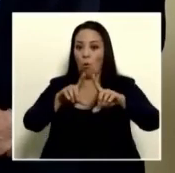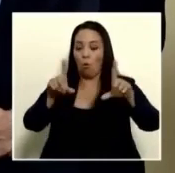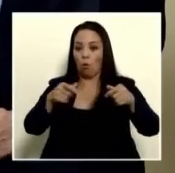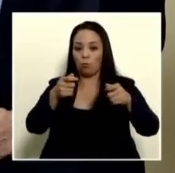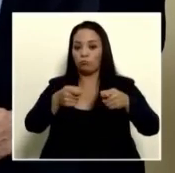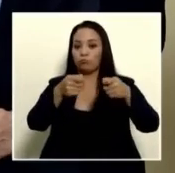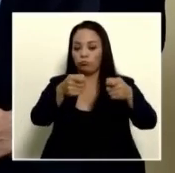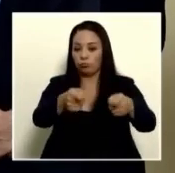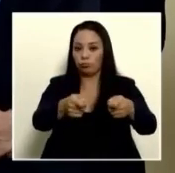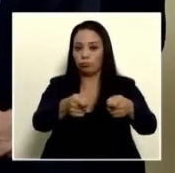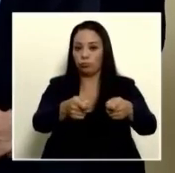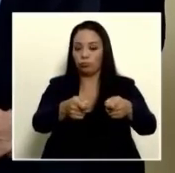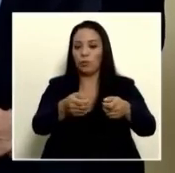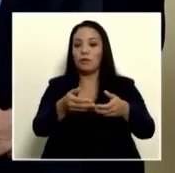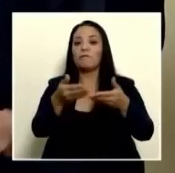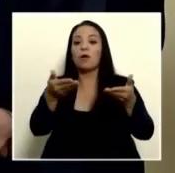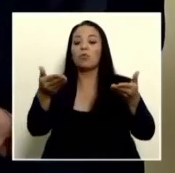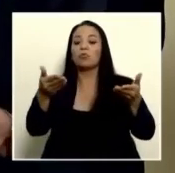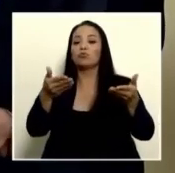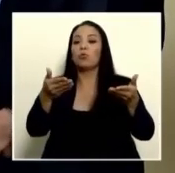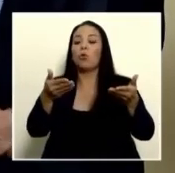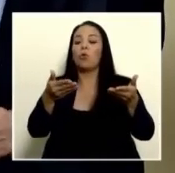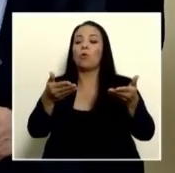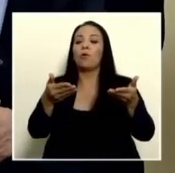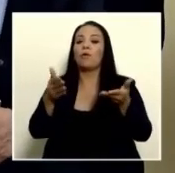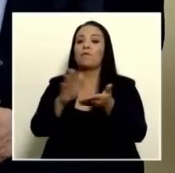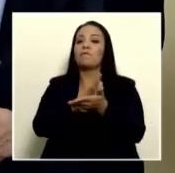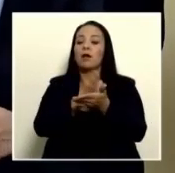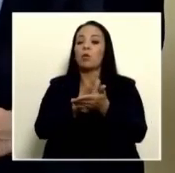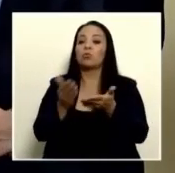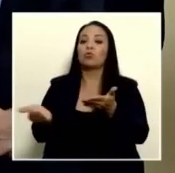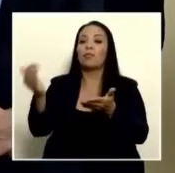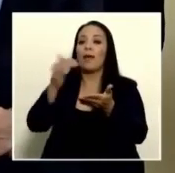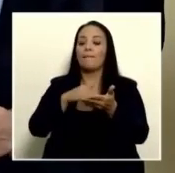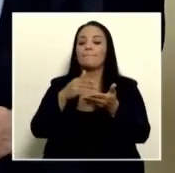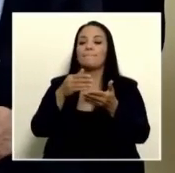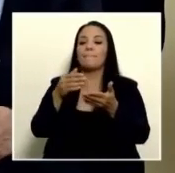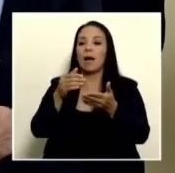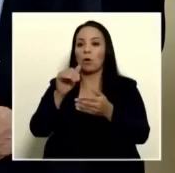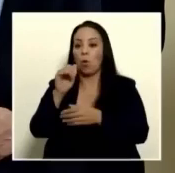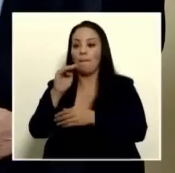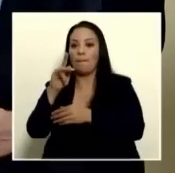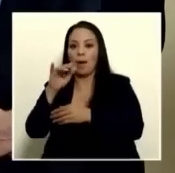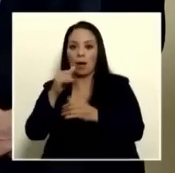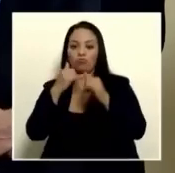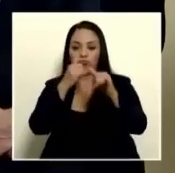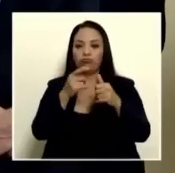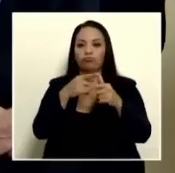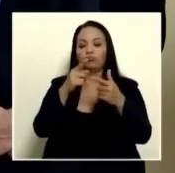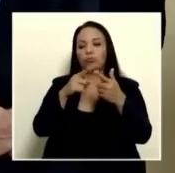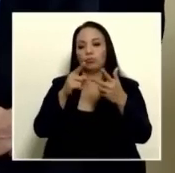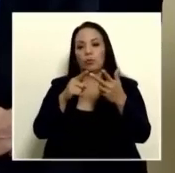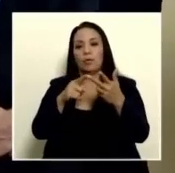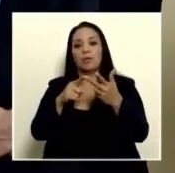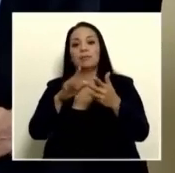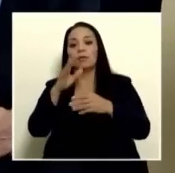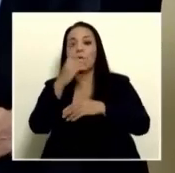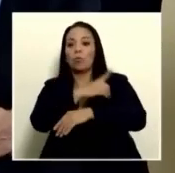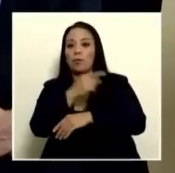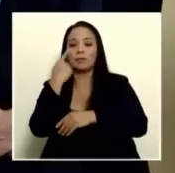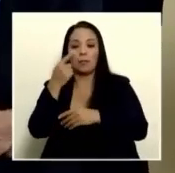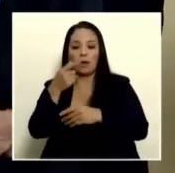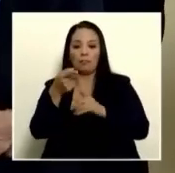procede la interposición del recurso de amparo y revocatoria con apelación de subsidio dentro de los cinco días hábiles contados a partir de su notificación.